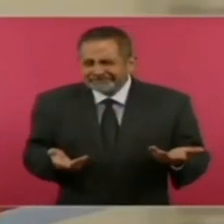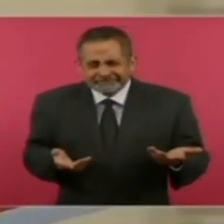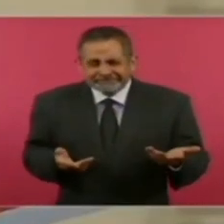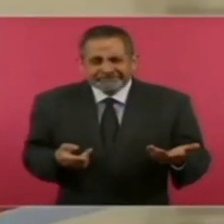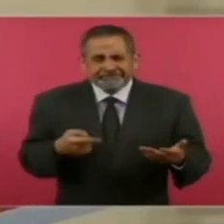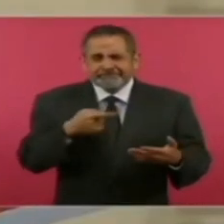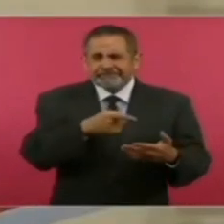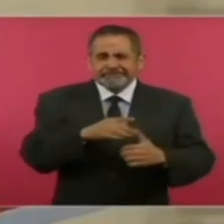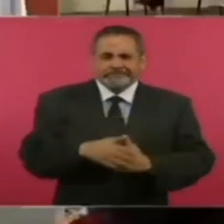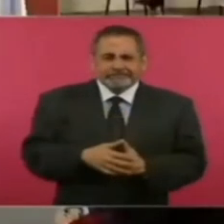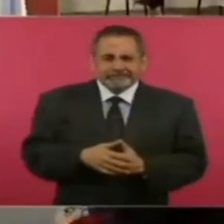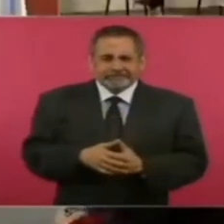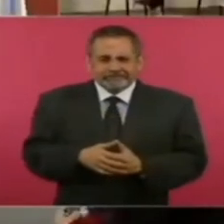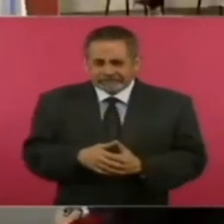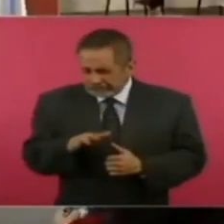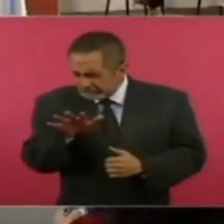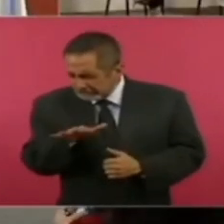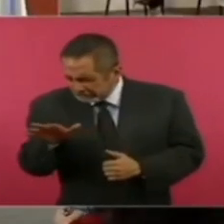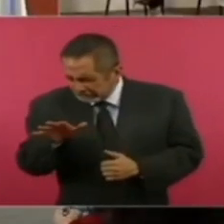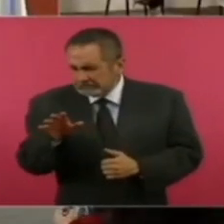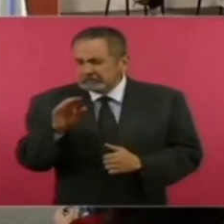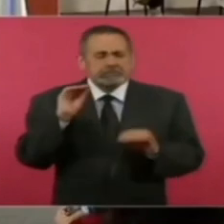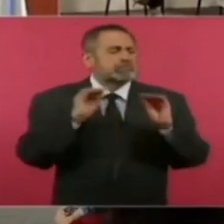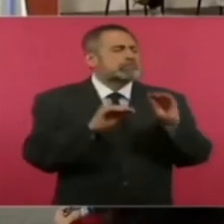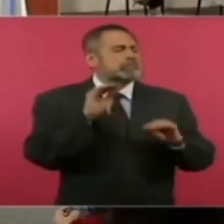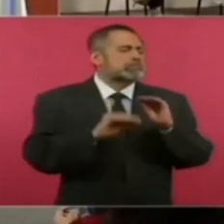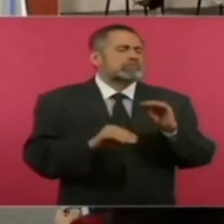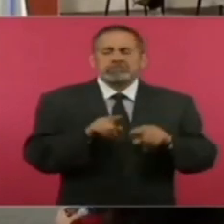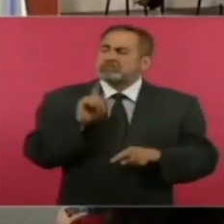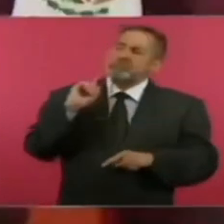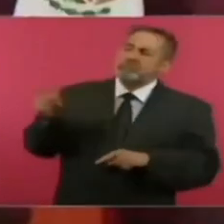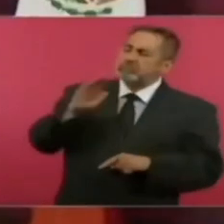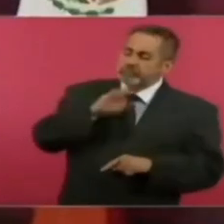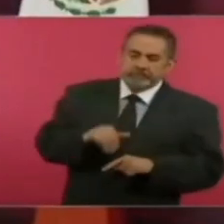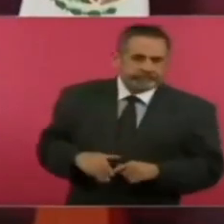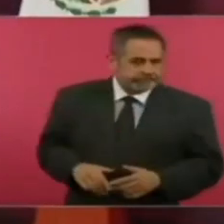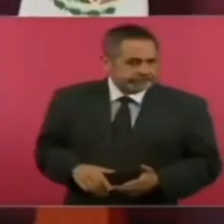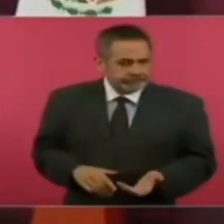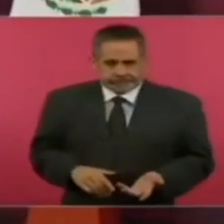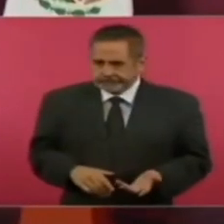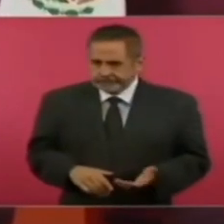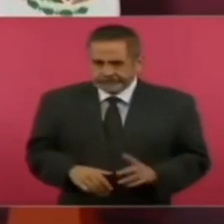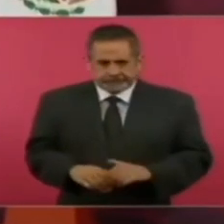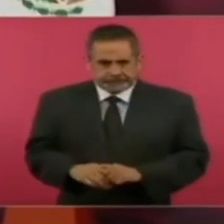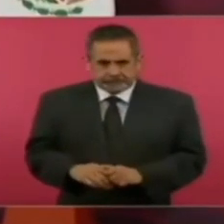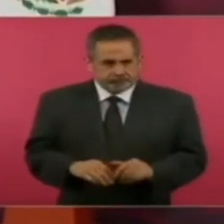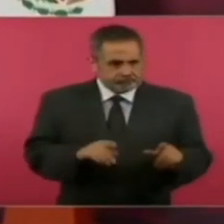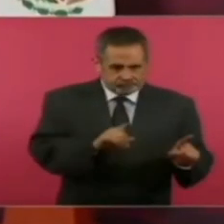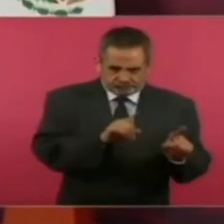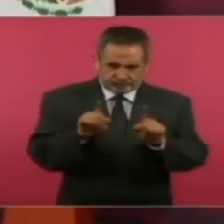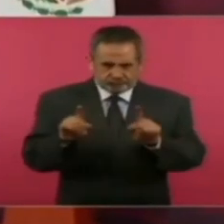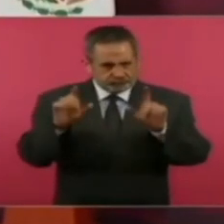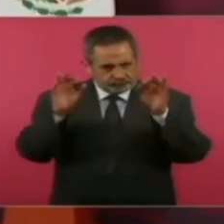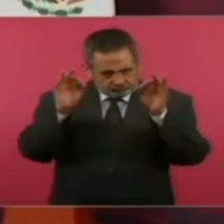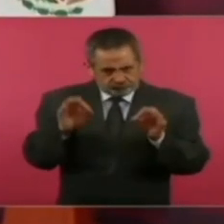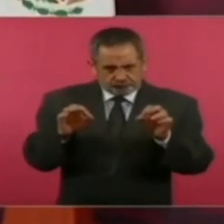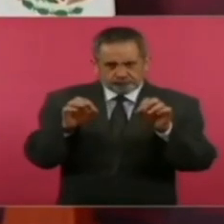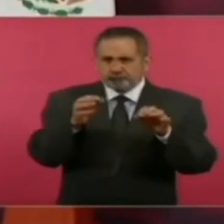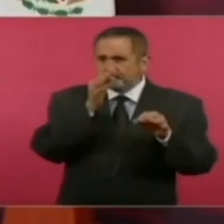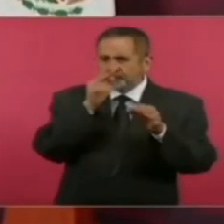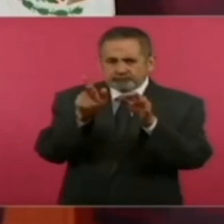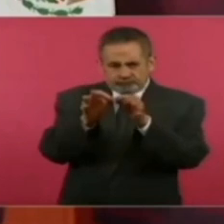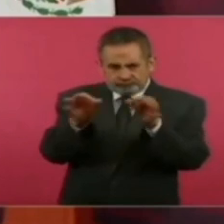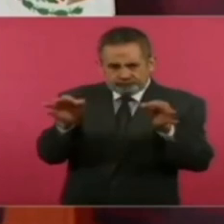hacer esta interpretación porque no utilizaron